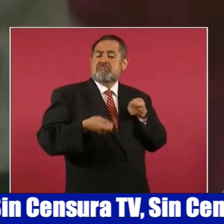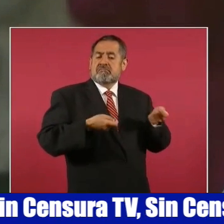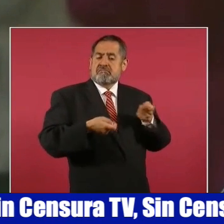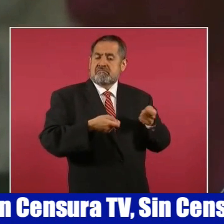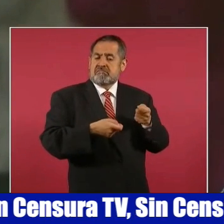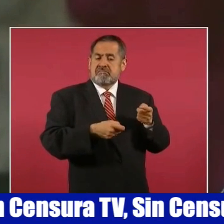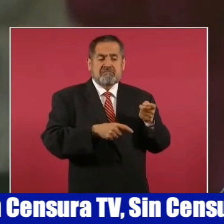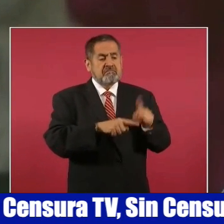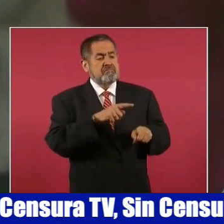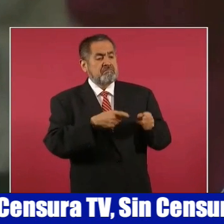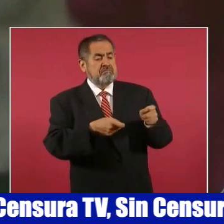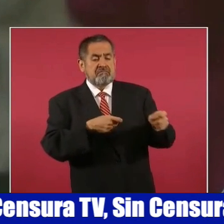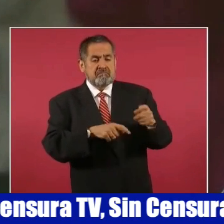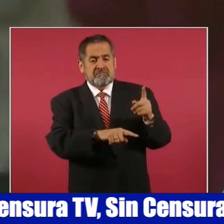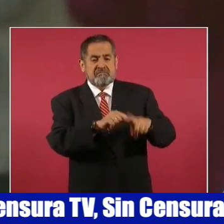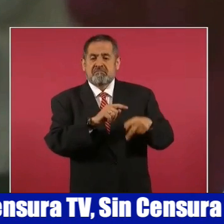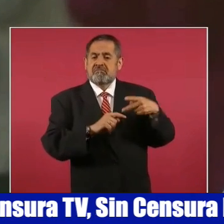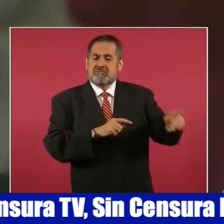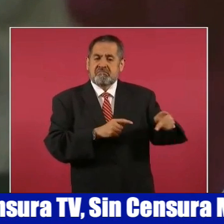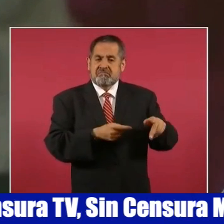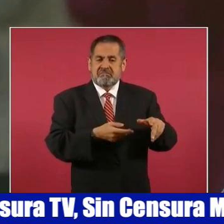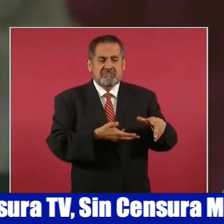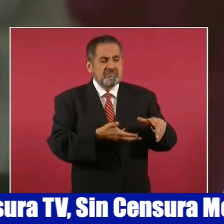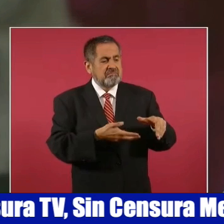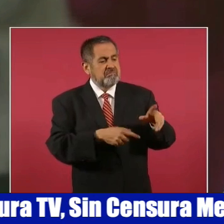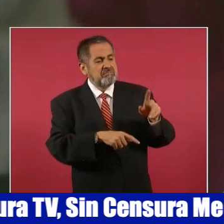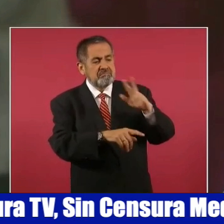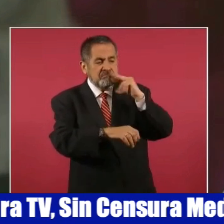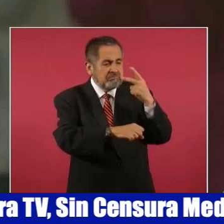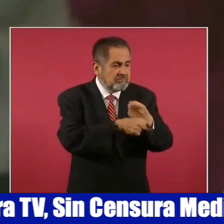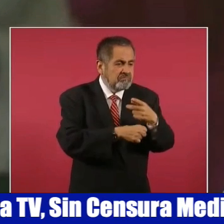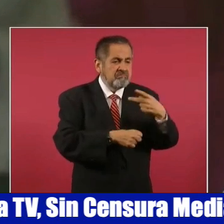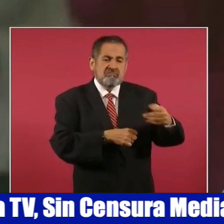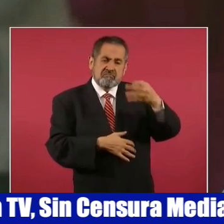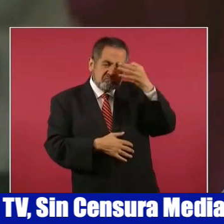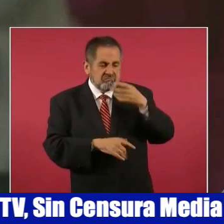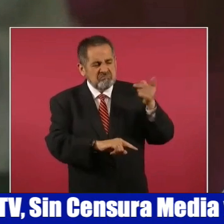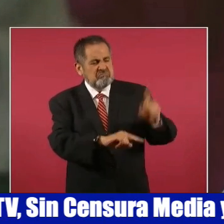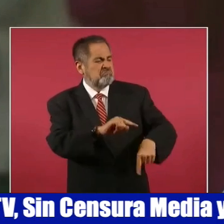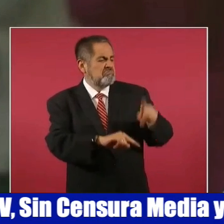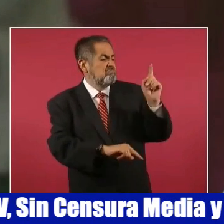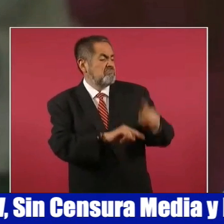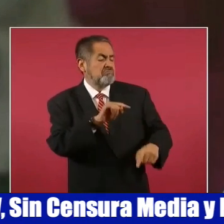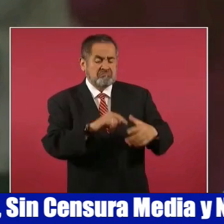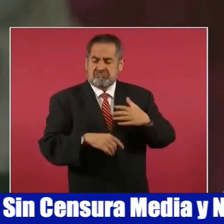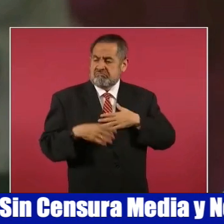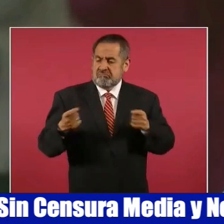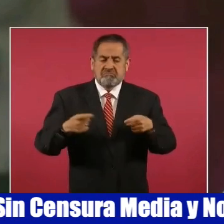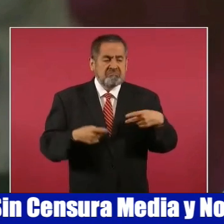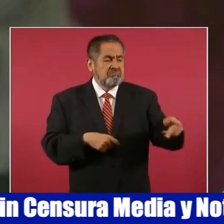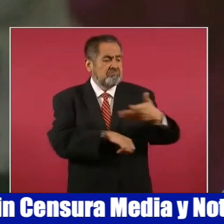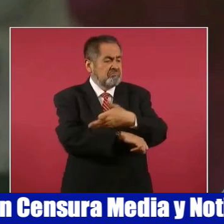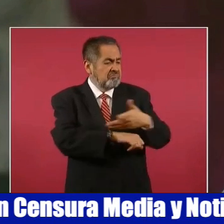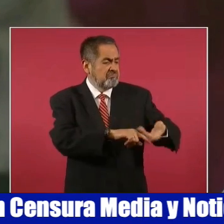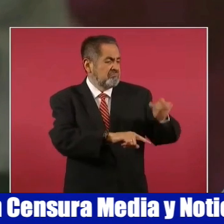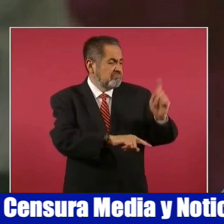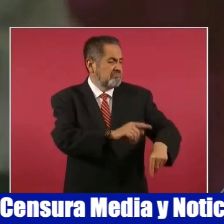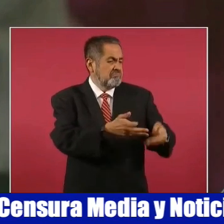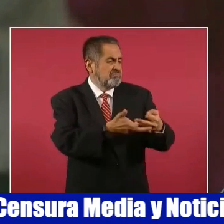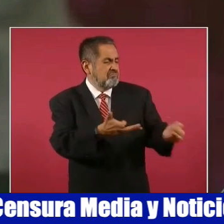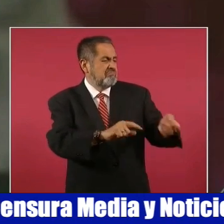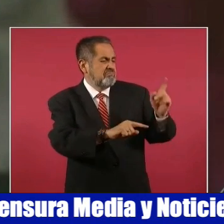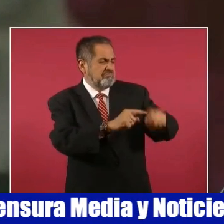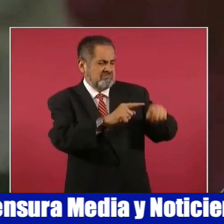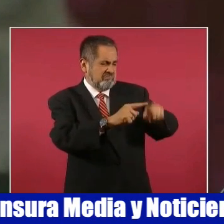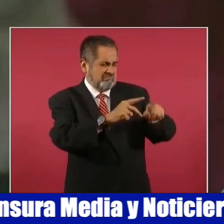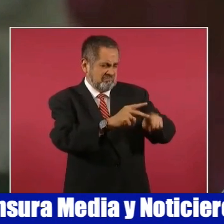síntesis despojarlo de su voluntad, su dignidad, su familia, su territorio.